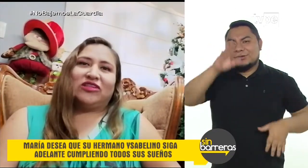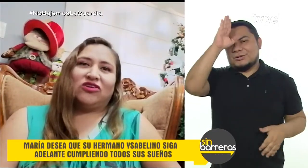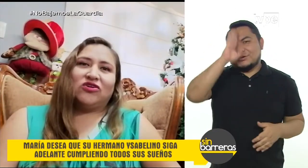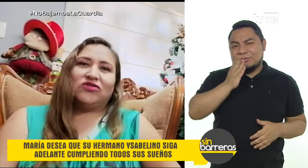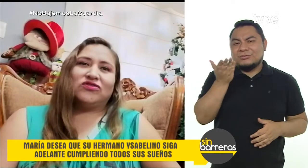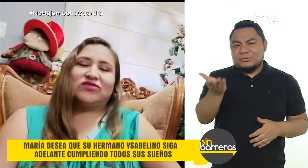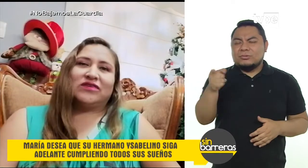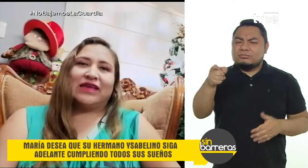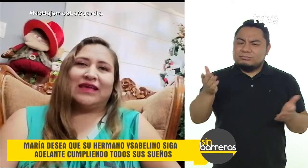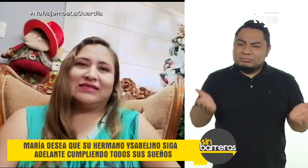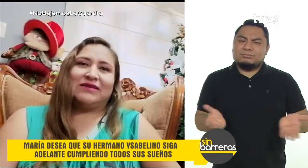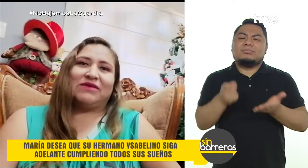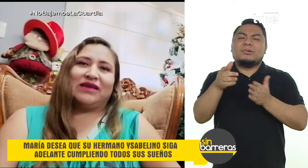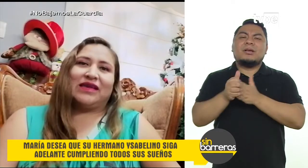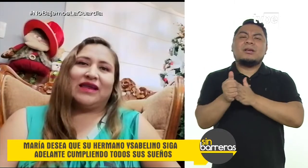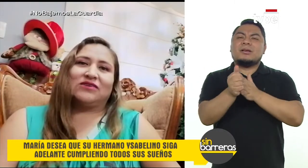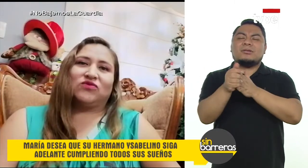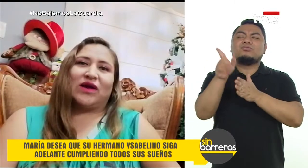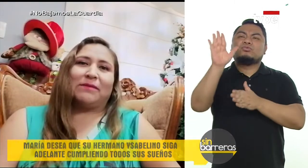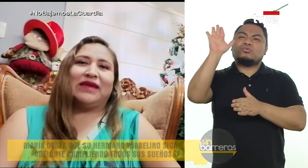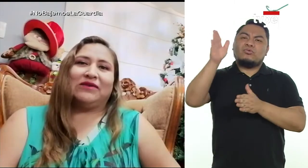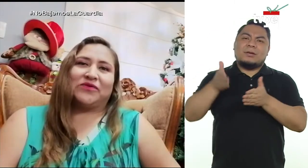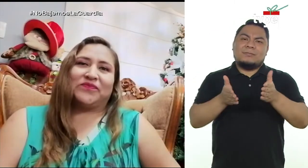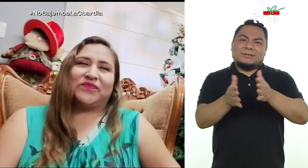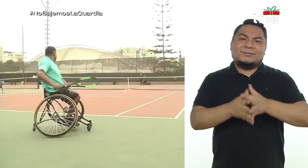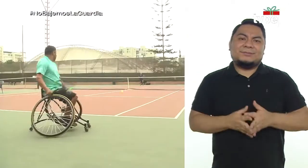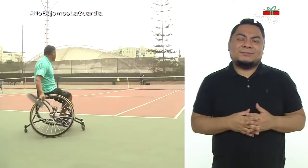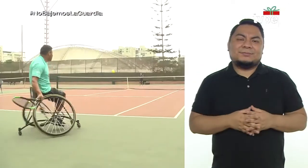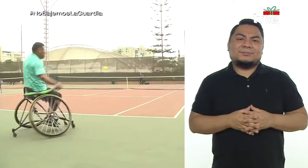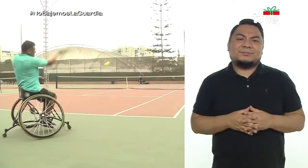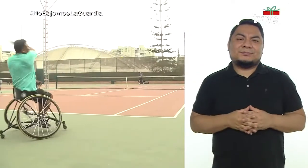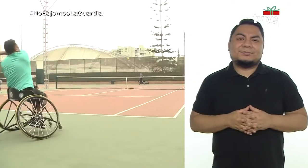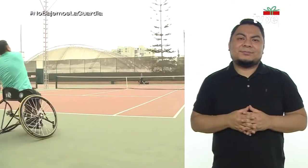bendición de Dios, que él siempre guiará su camino.